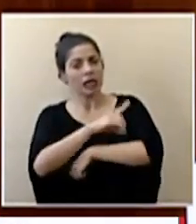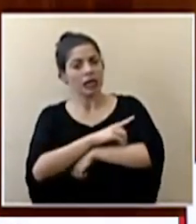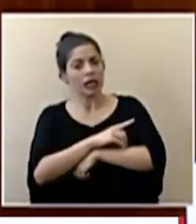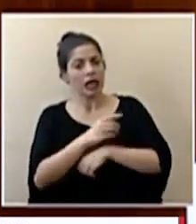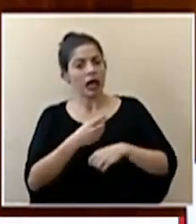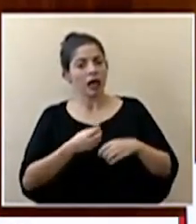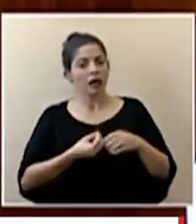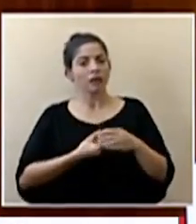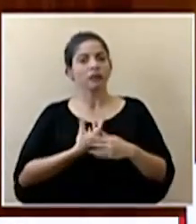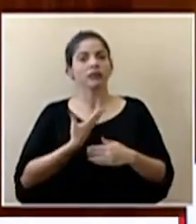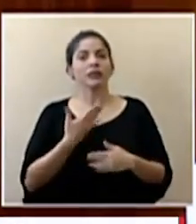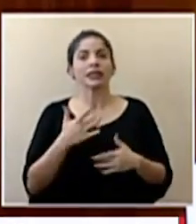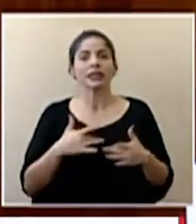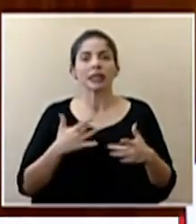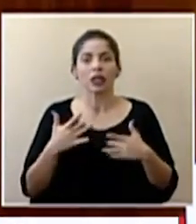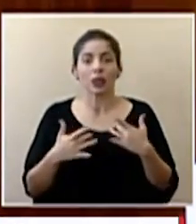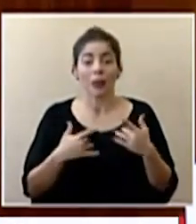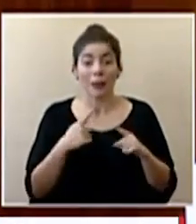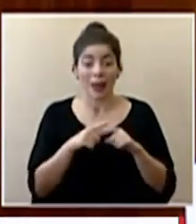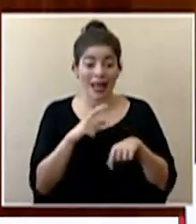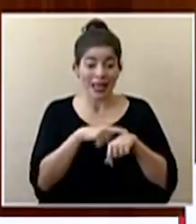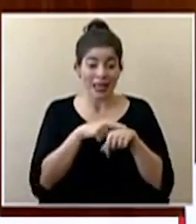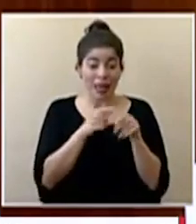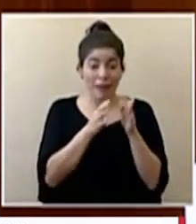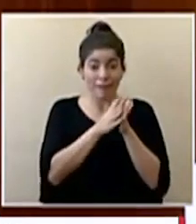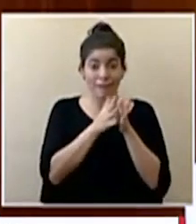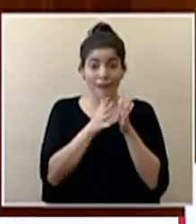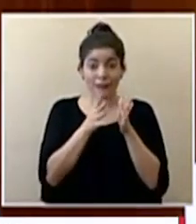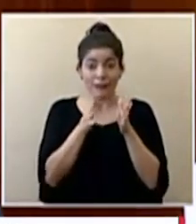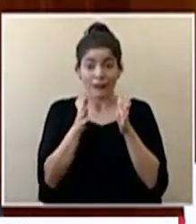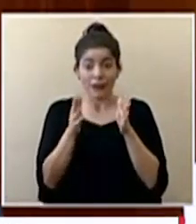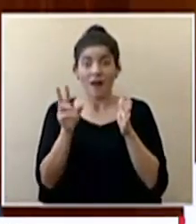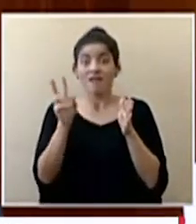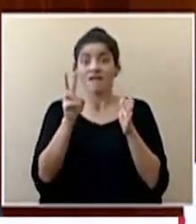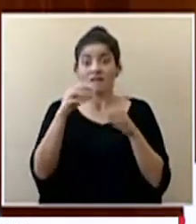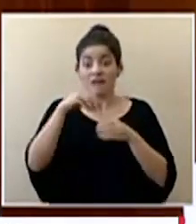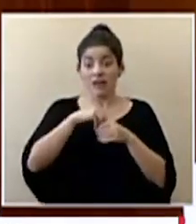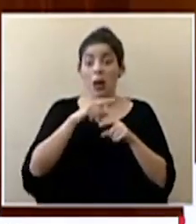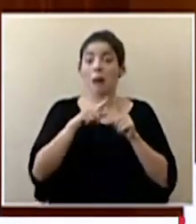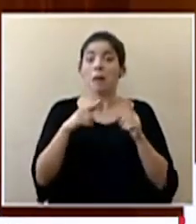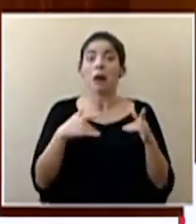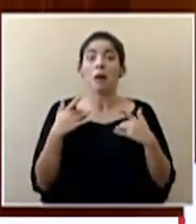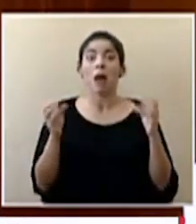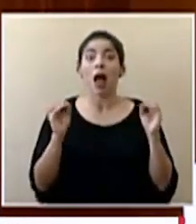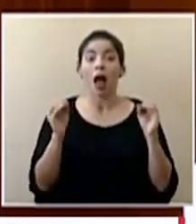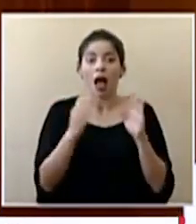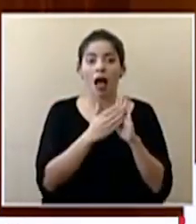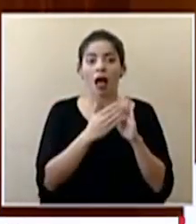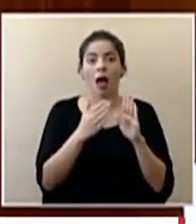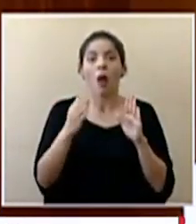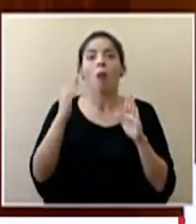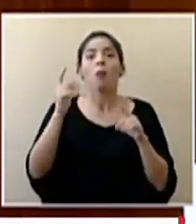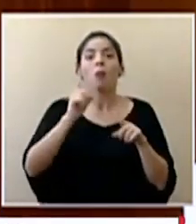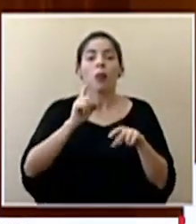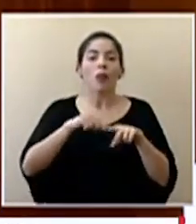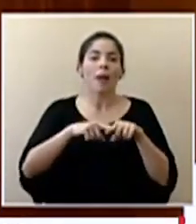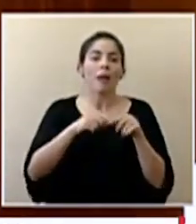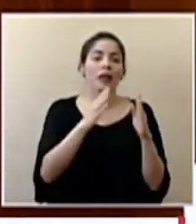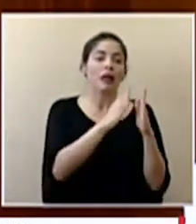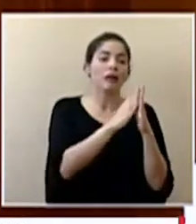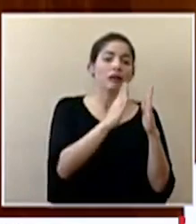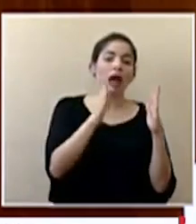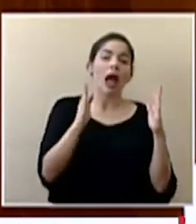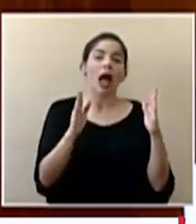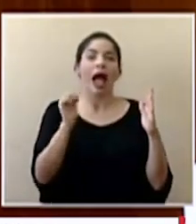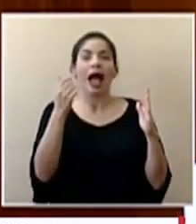síntomas pero ese periodo en que usted todavía puede tener el virus pero no manifiesta síntomas se puede extender hasta 14 días entonces desde ese